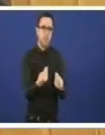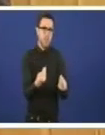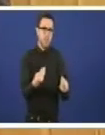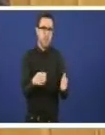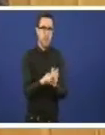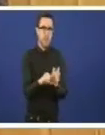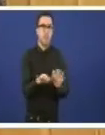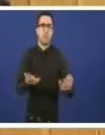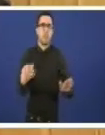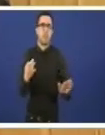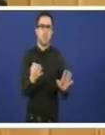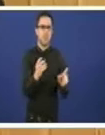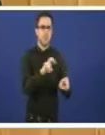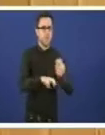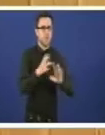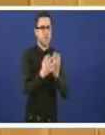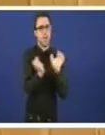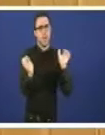remato falando da ubicación